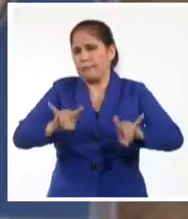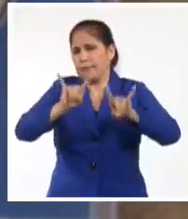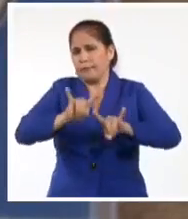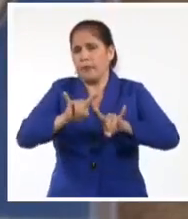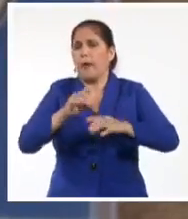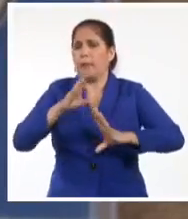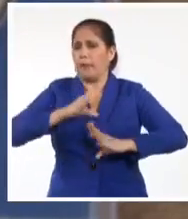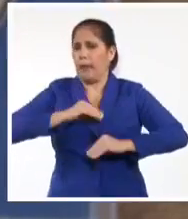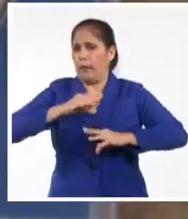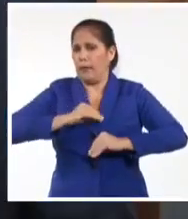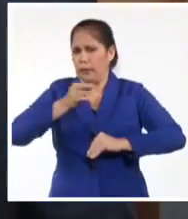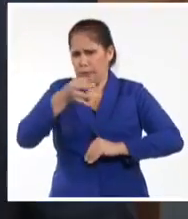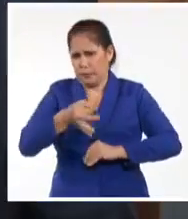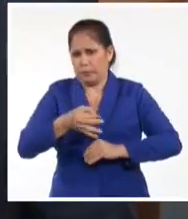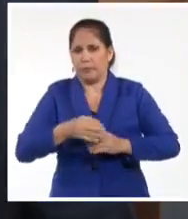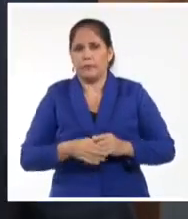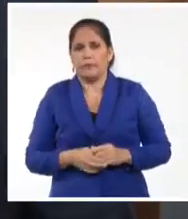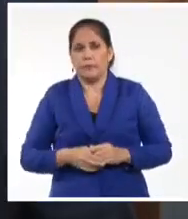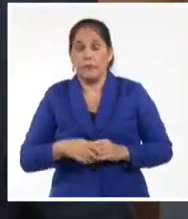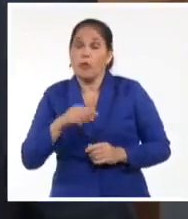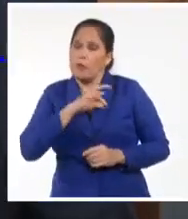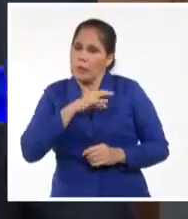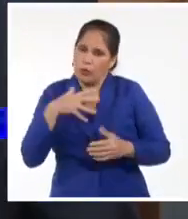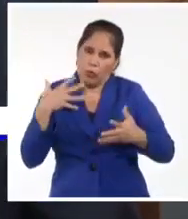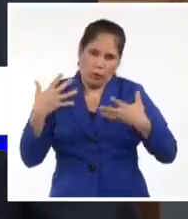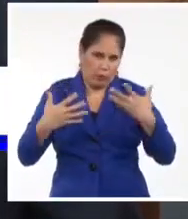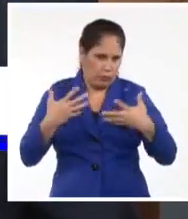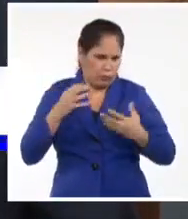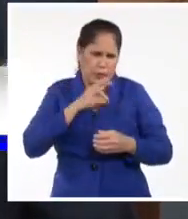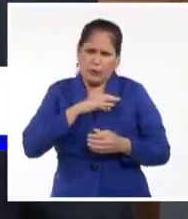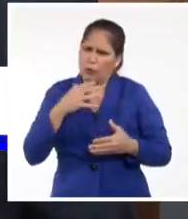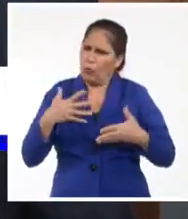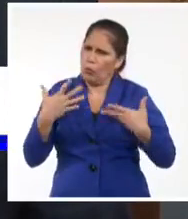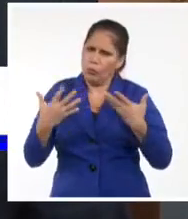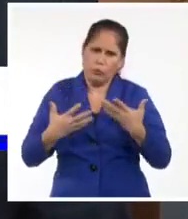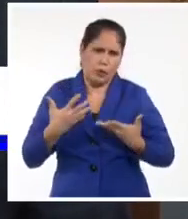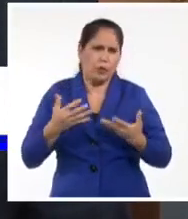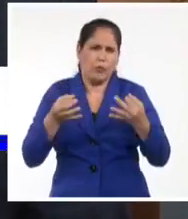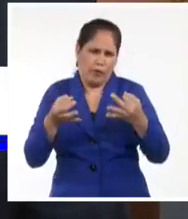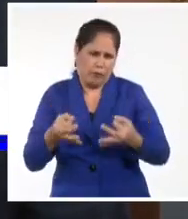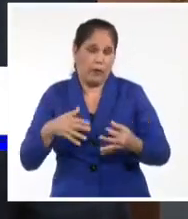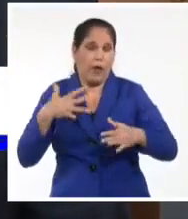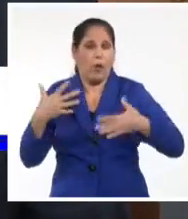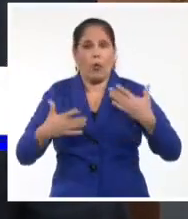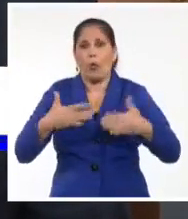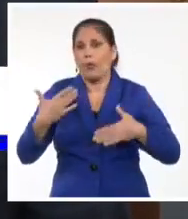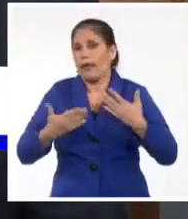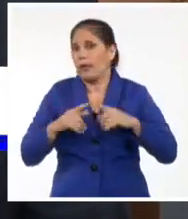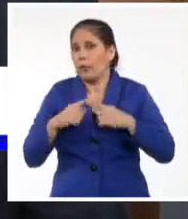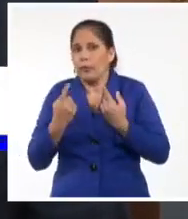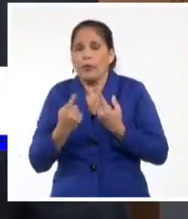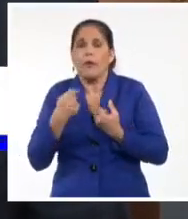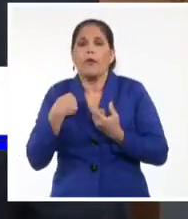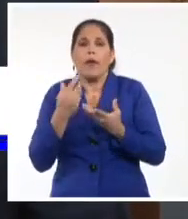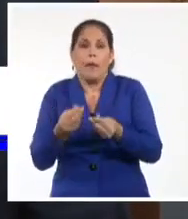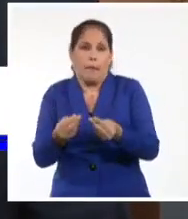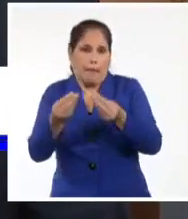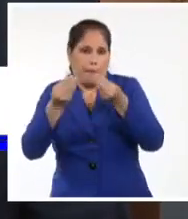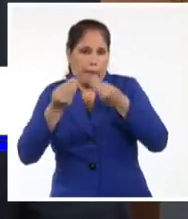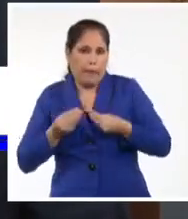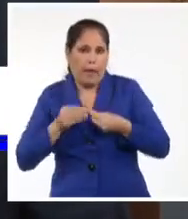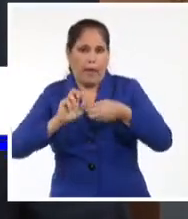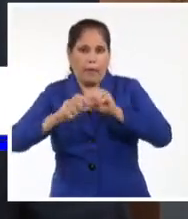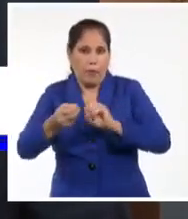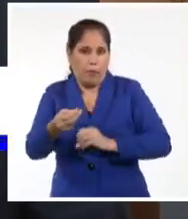Enrique José Barona. Muy contento y muy satisfecho del recibimiento que nos